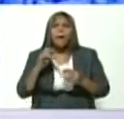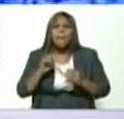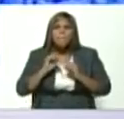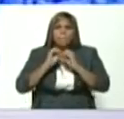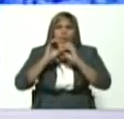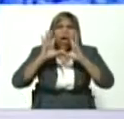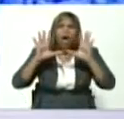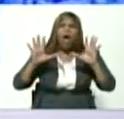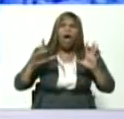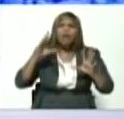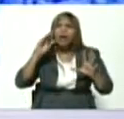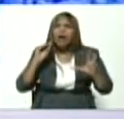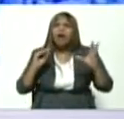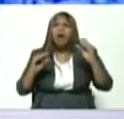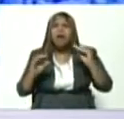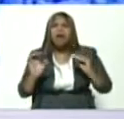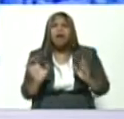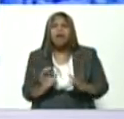sentido